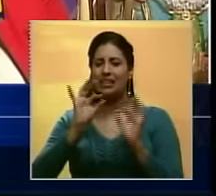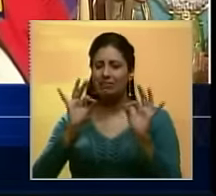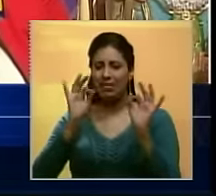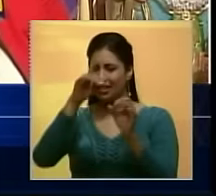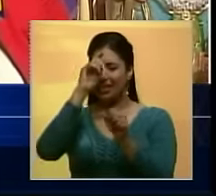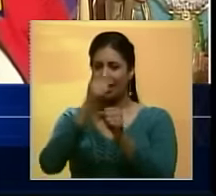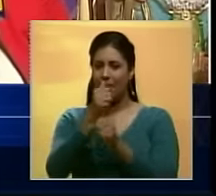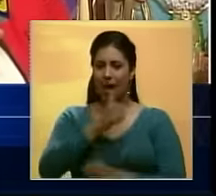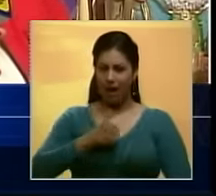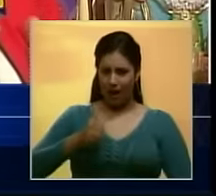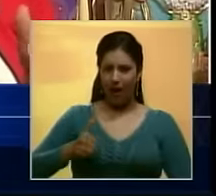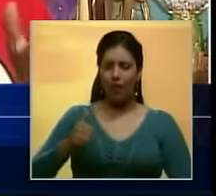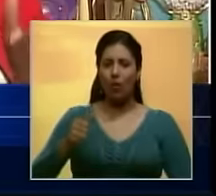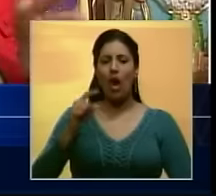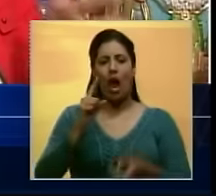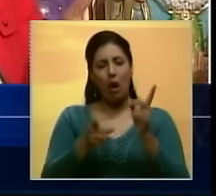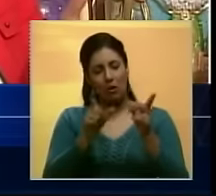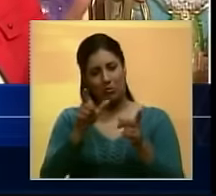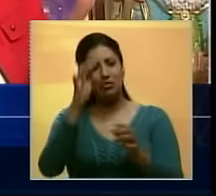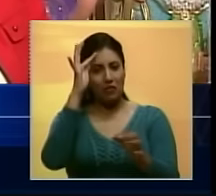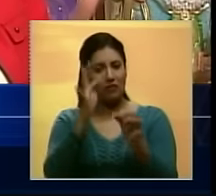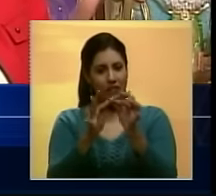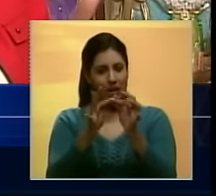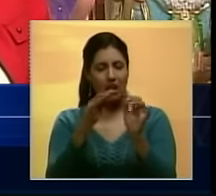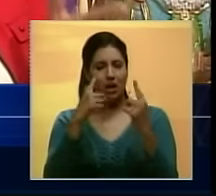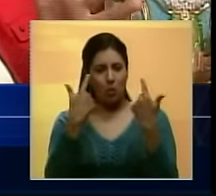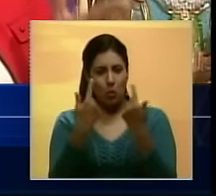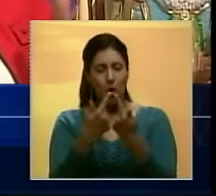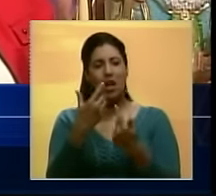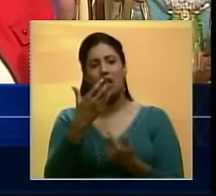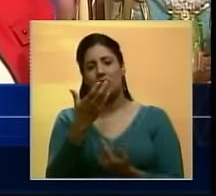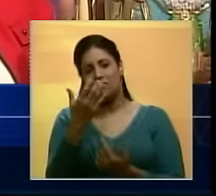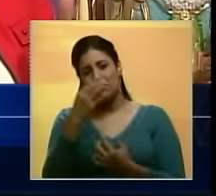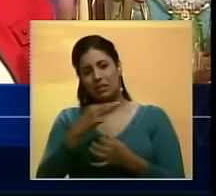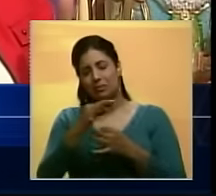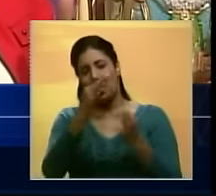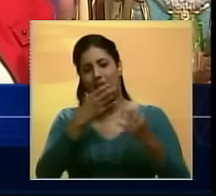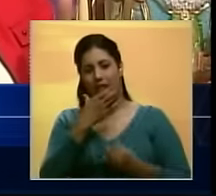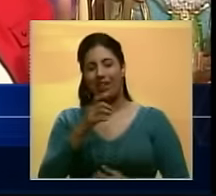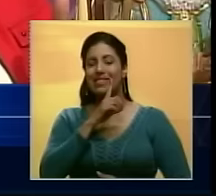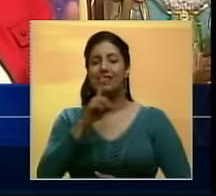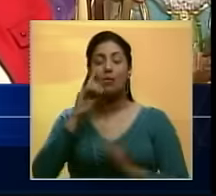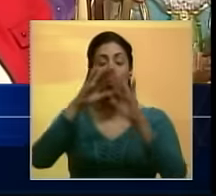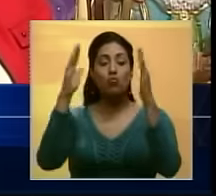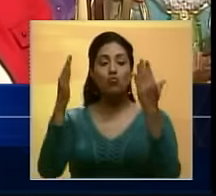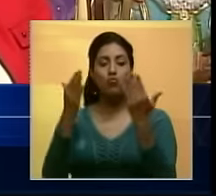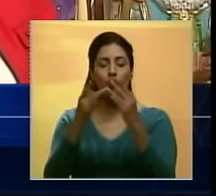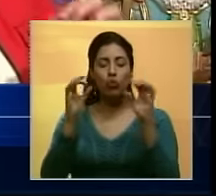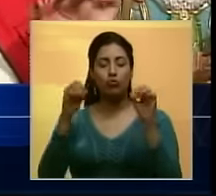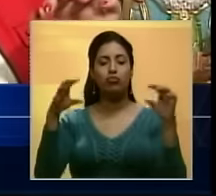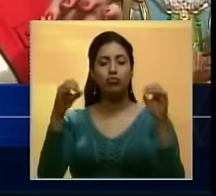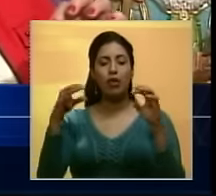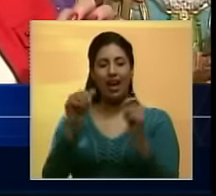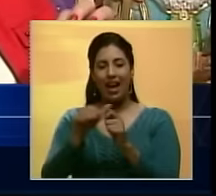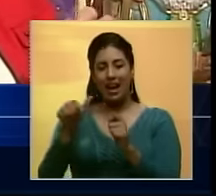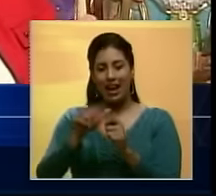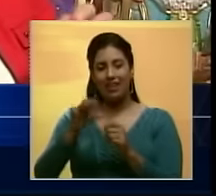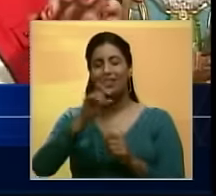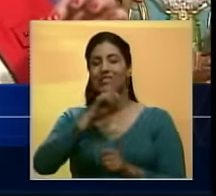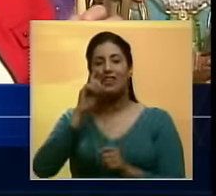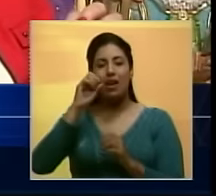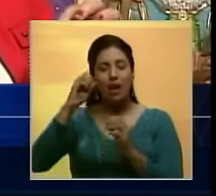especiales para cada uno. Hay unas personas que sí creen en la celebración de este día conocida en el mundo de la astronomía como el